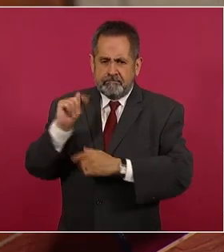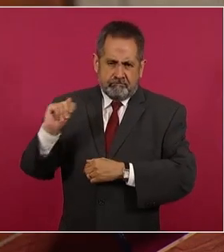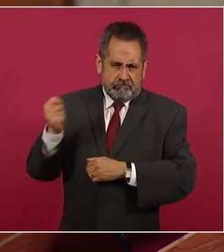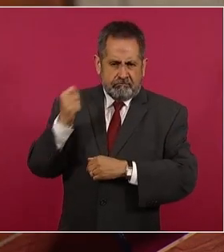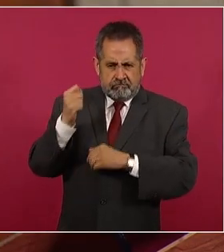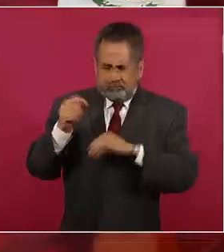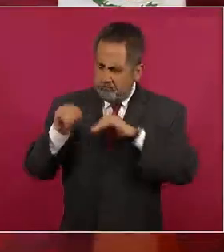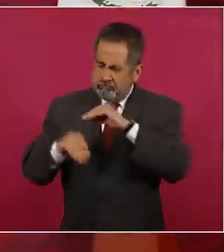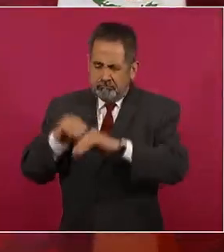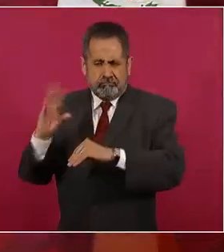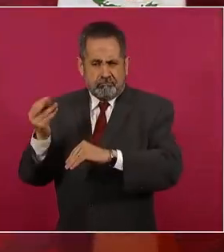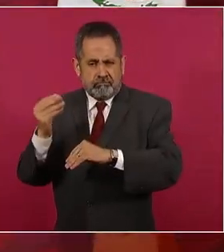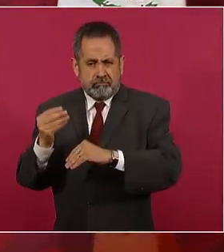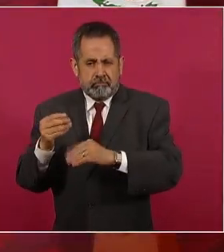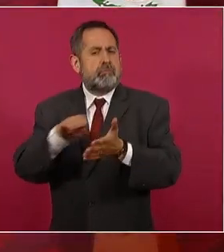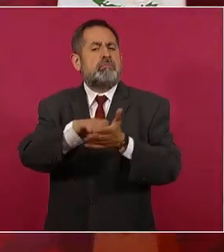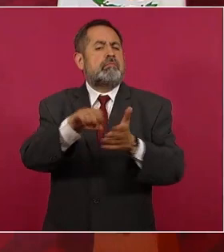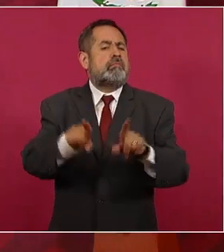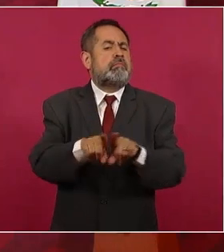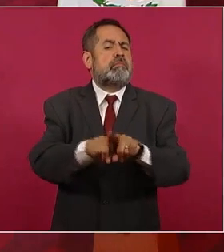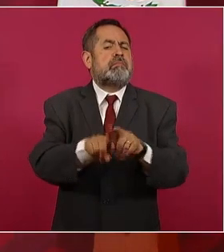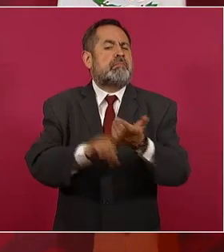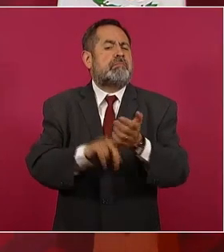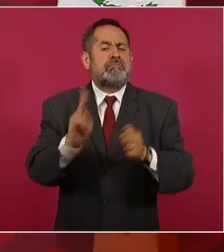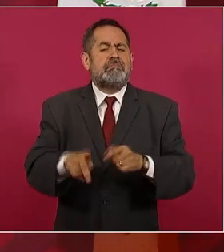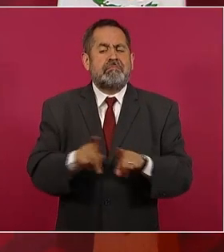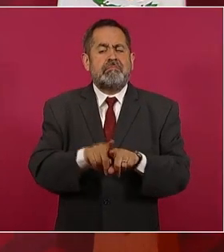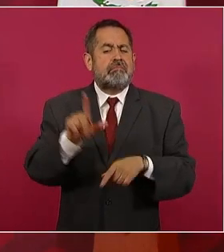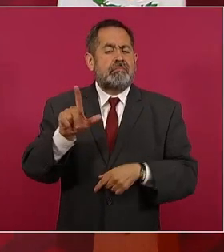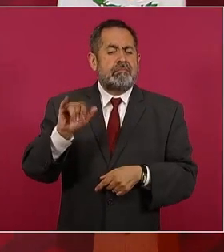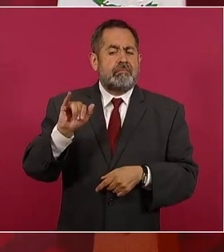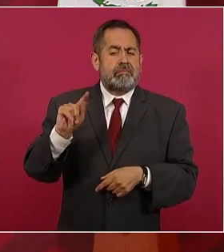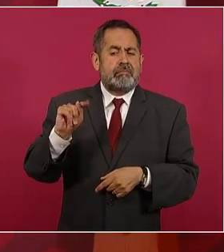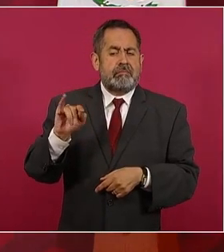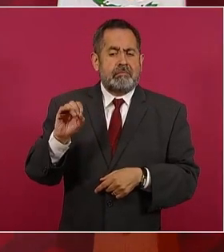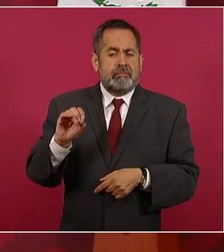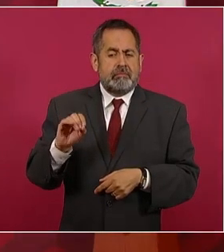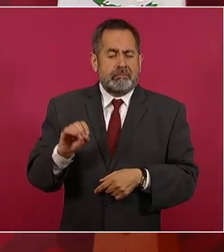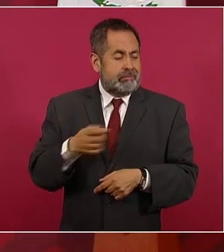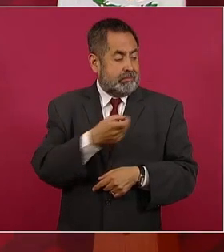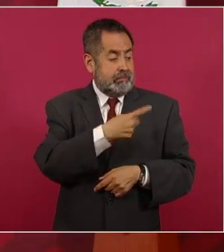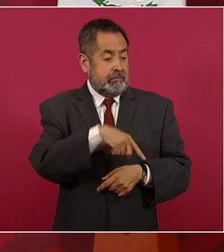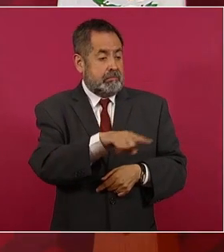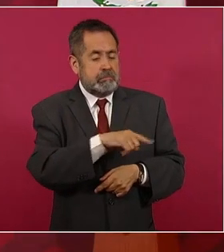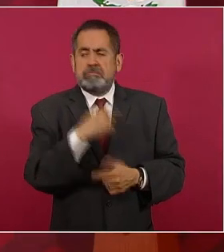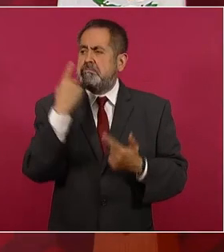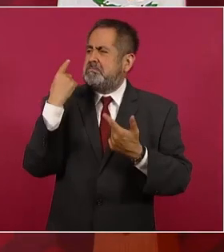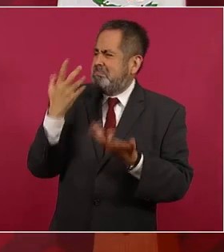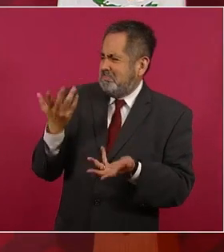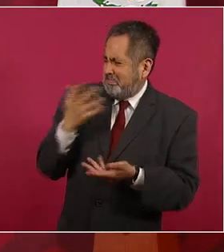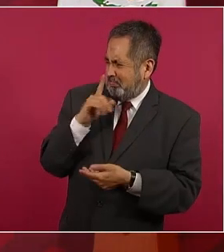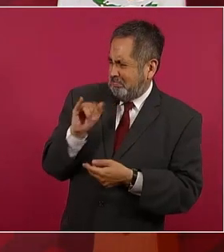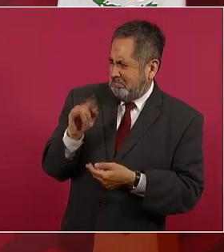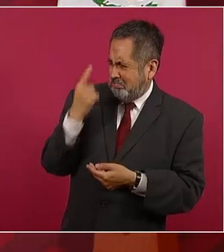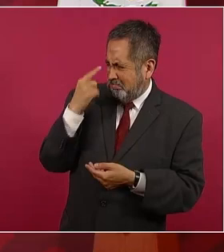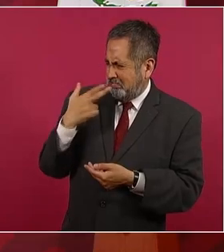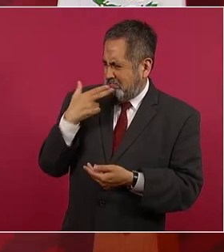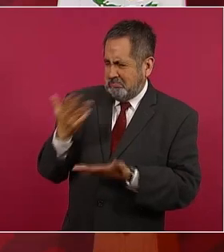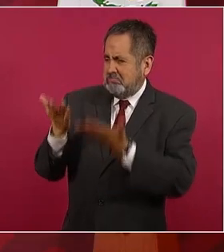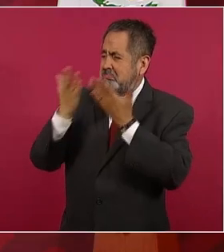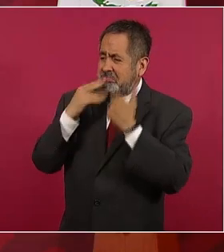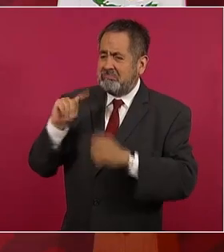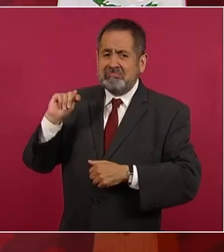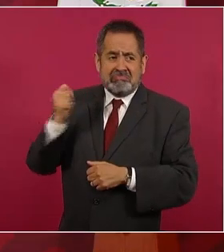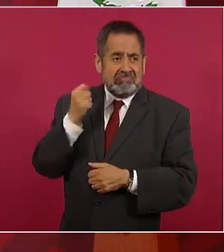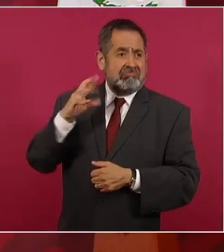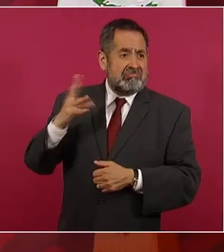Por ejemplo, en el caso del litio, dicen ¿para qué queremos el litio si no tenemos